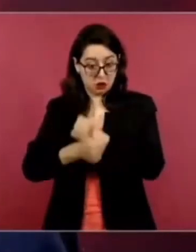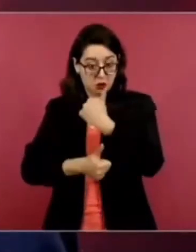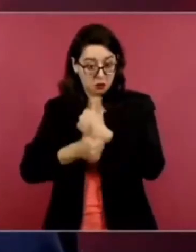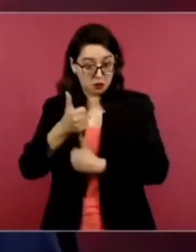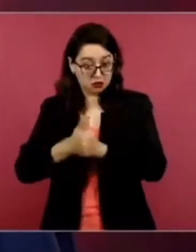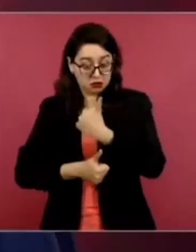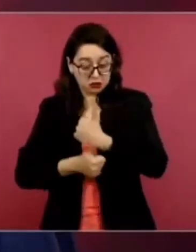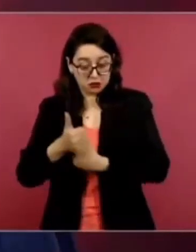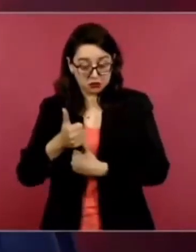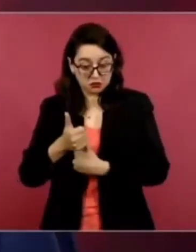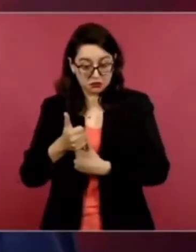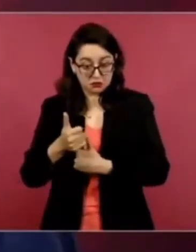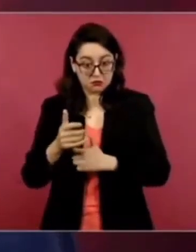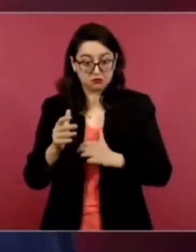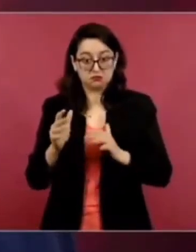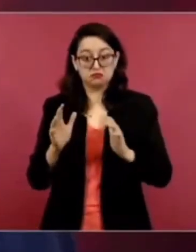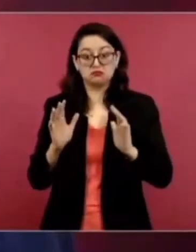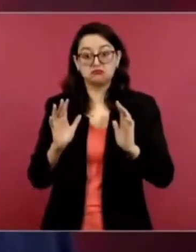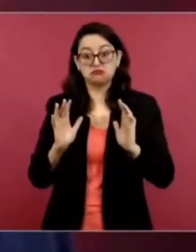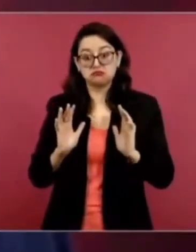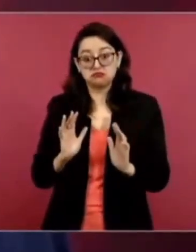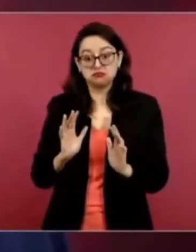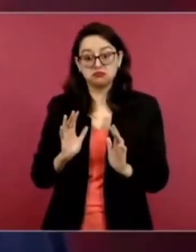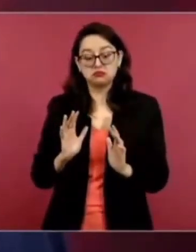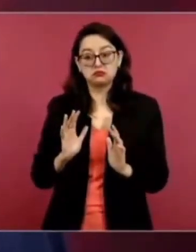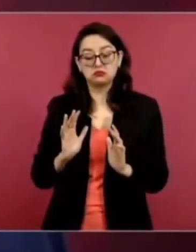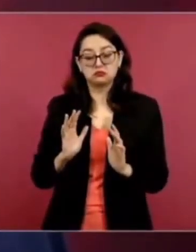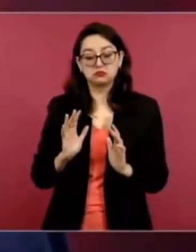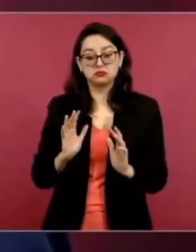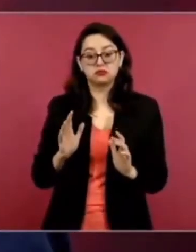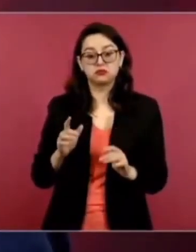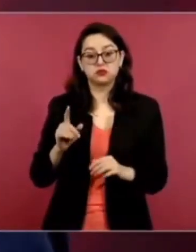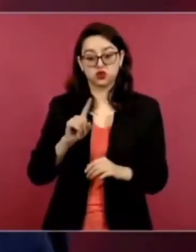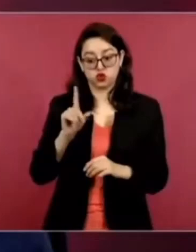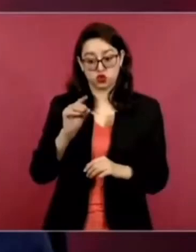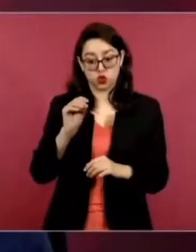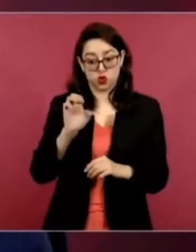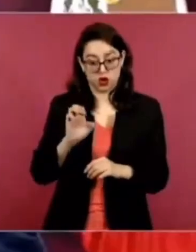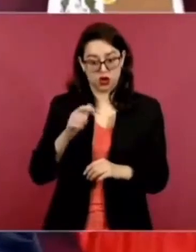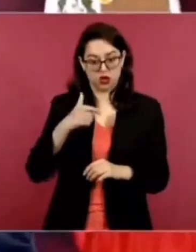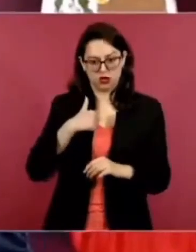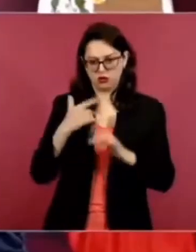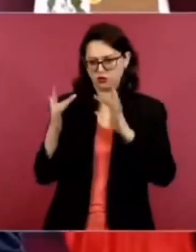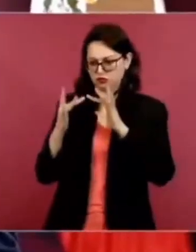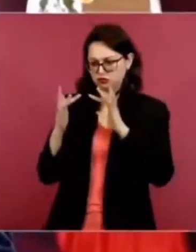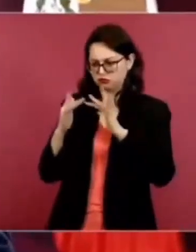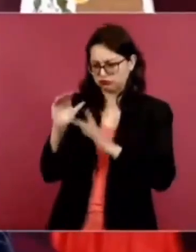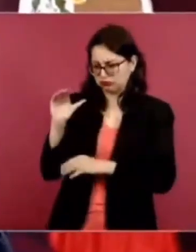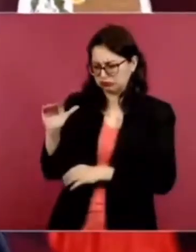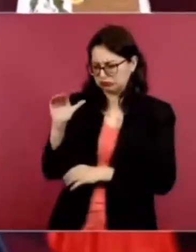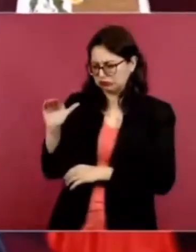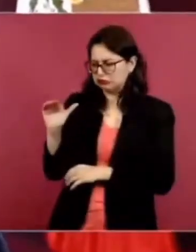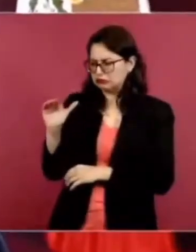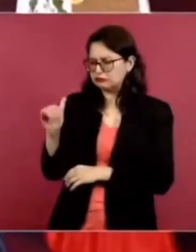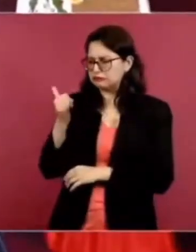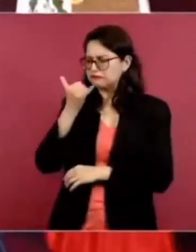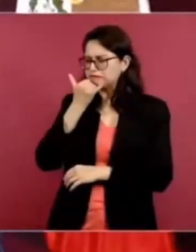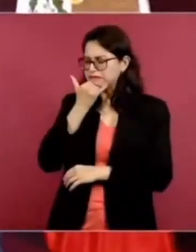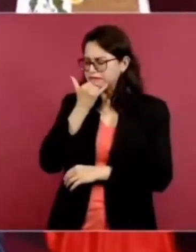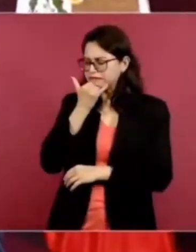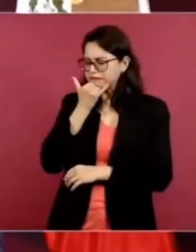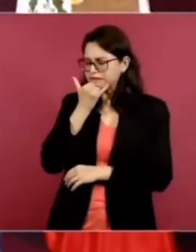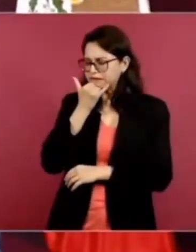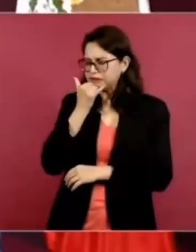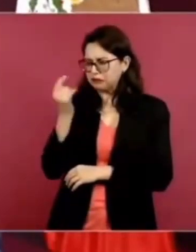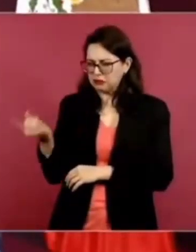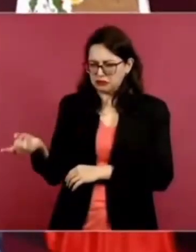Entonces, con Zoe hablé y respetuosamente le mandé a decir